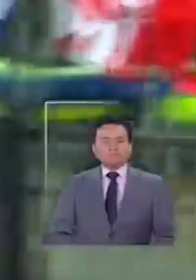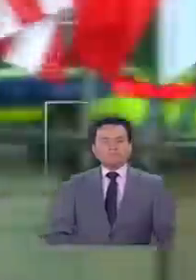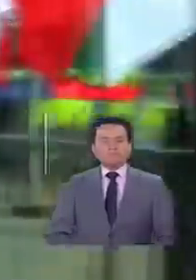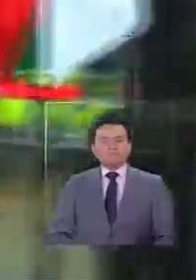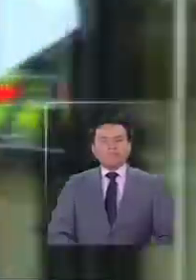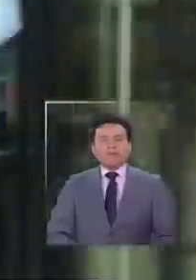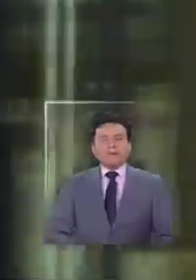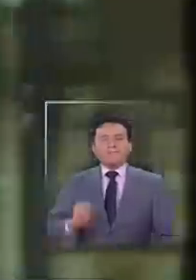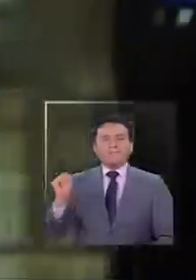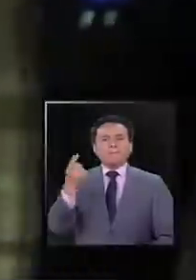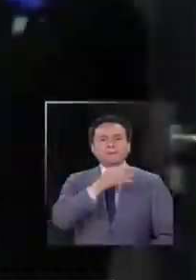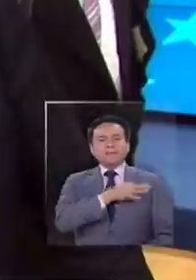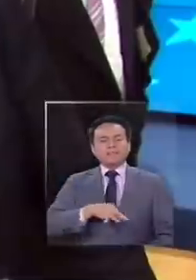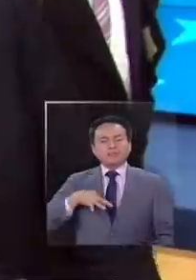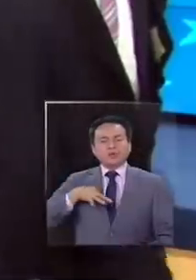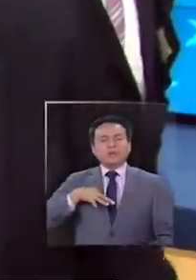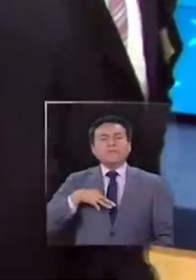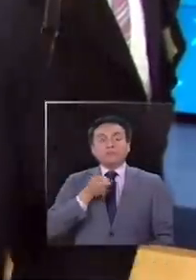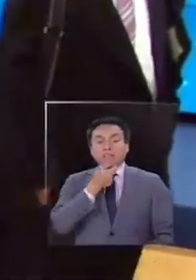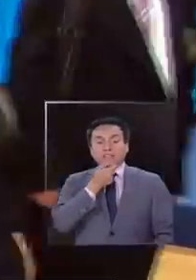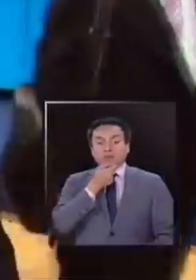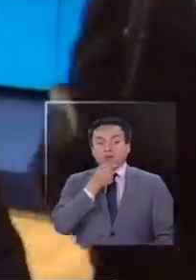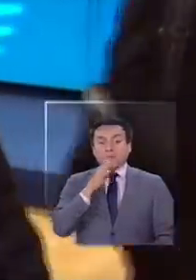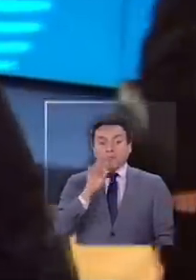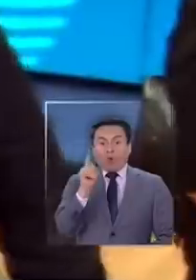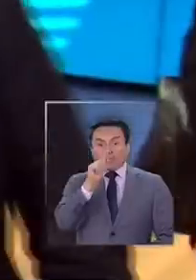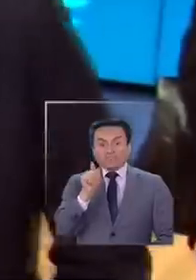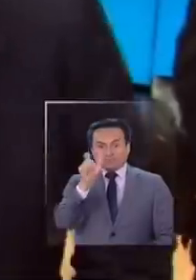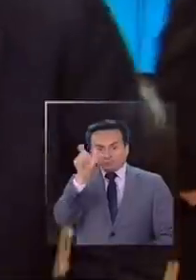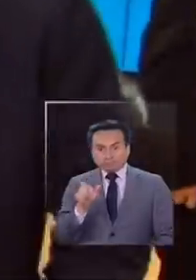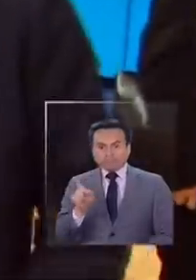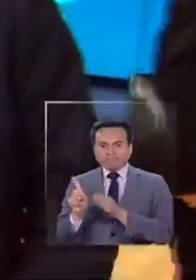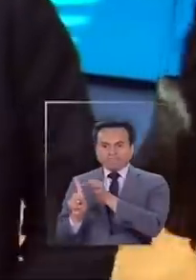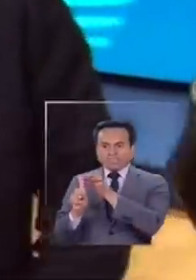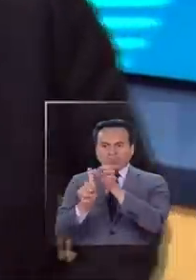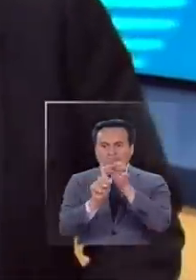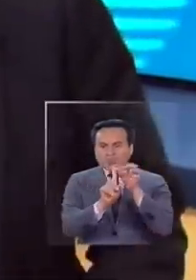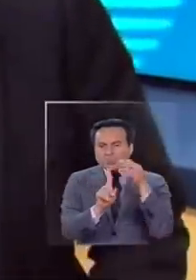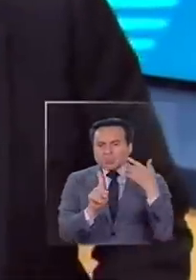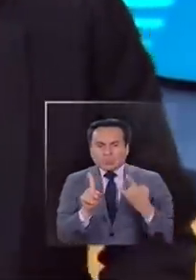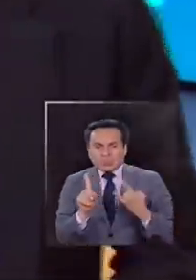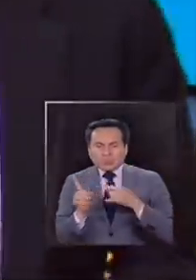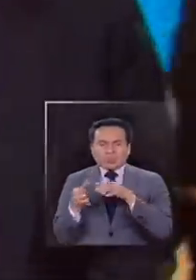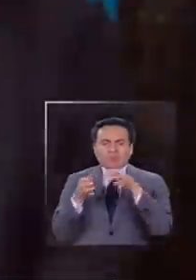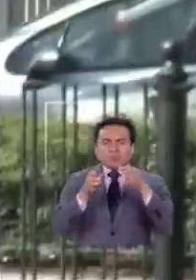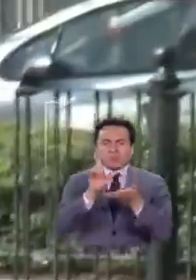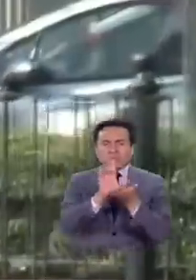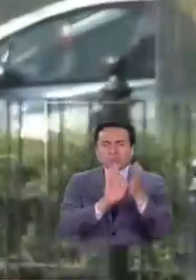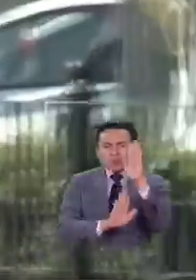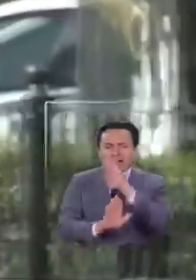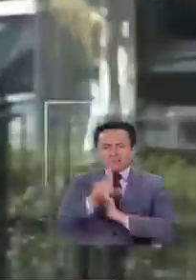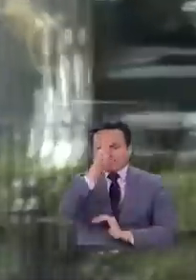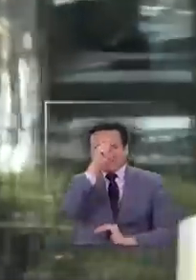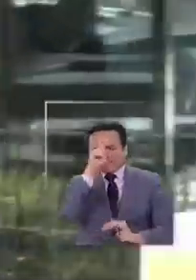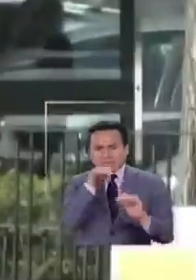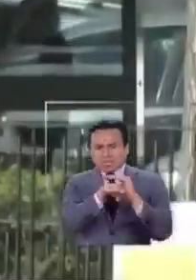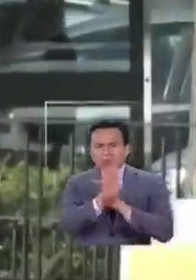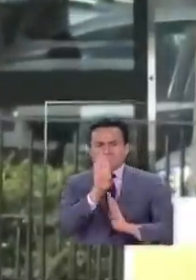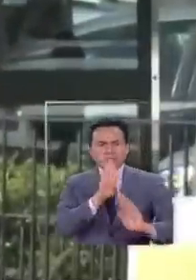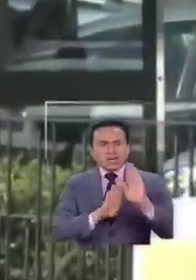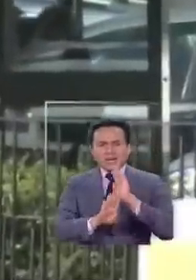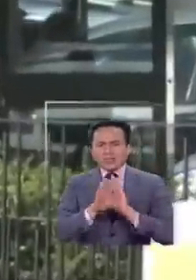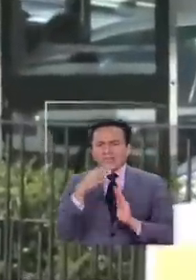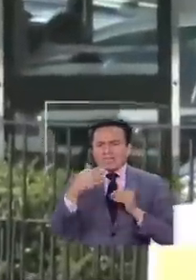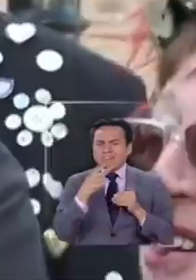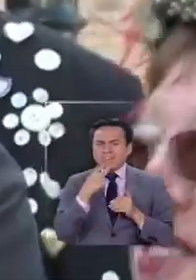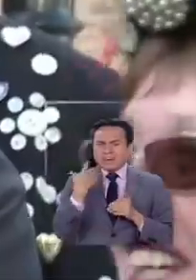El primer ministro británico, Boris Johnson, fue trasladado hasta una unidad de cuidados intensivos, luego de